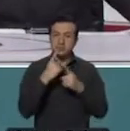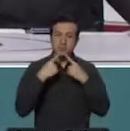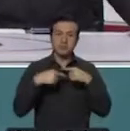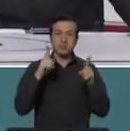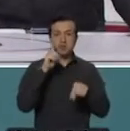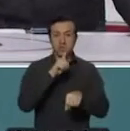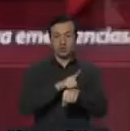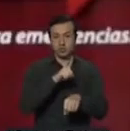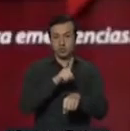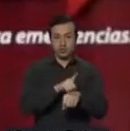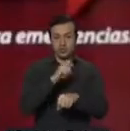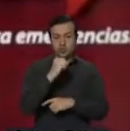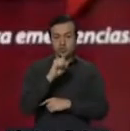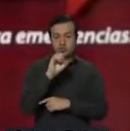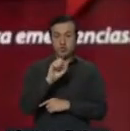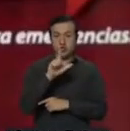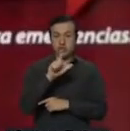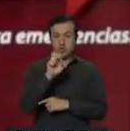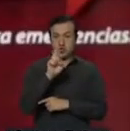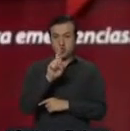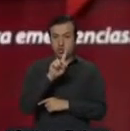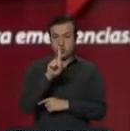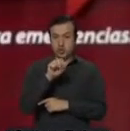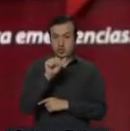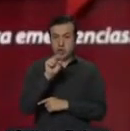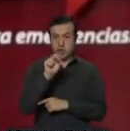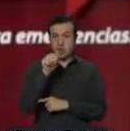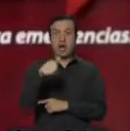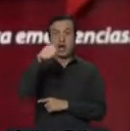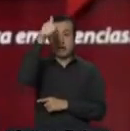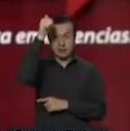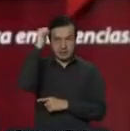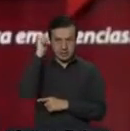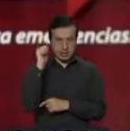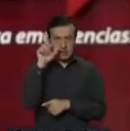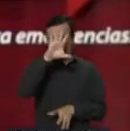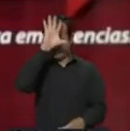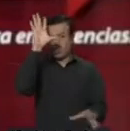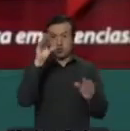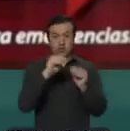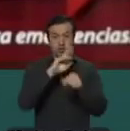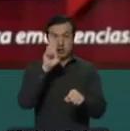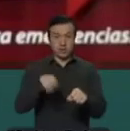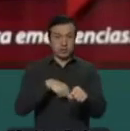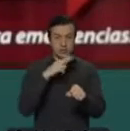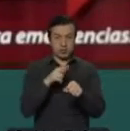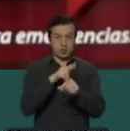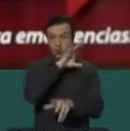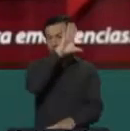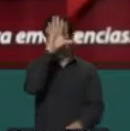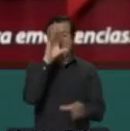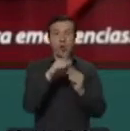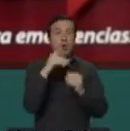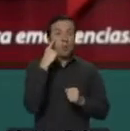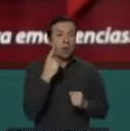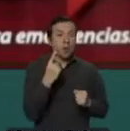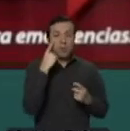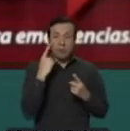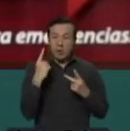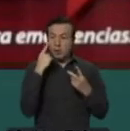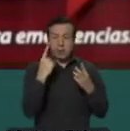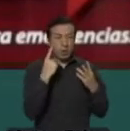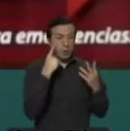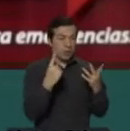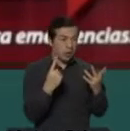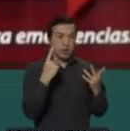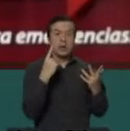el doctor Solórzano, a partir del día de ayer se reportan en el total nacional todas las pruebas que se hayan realizado,